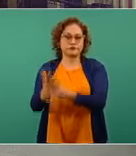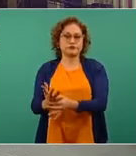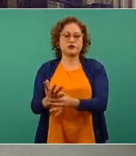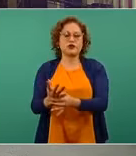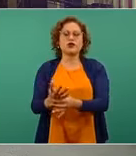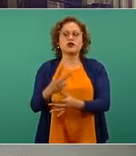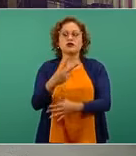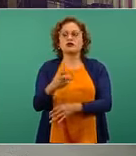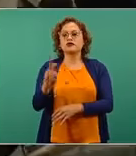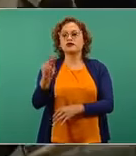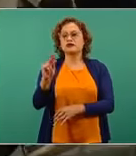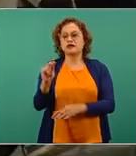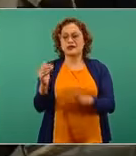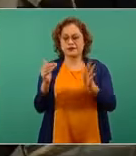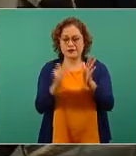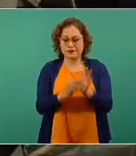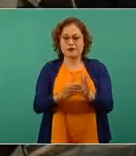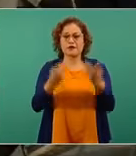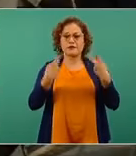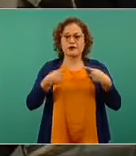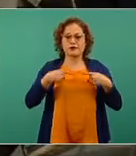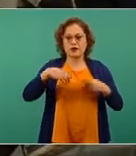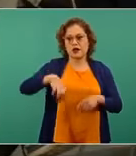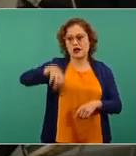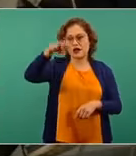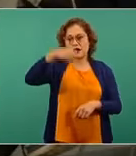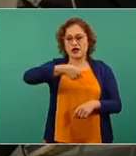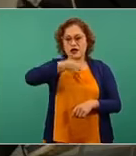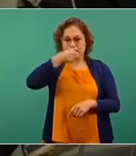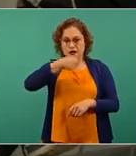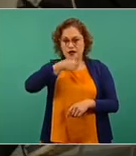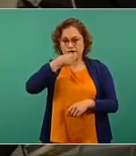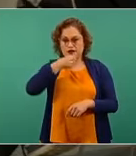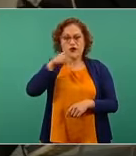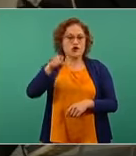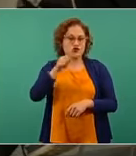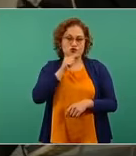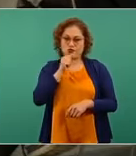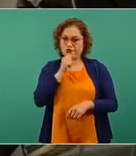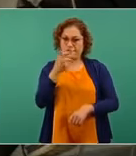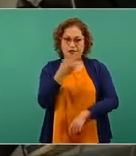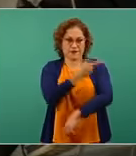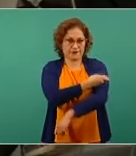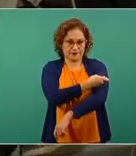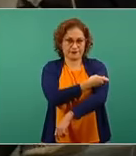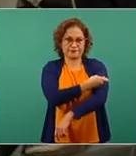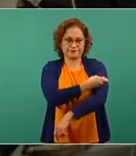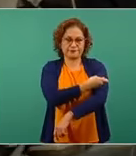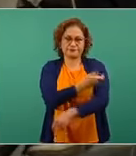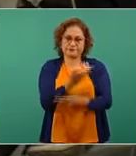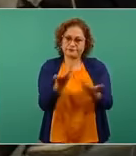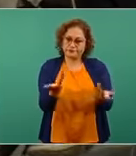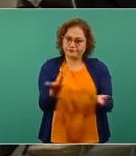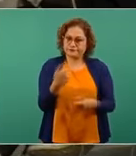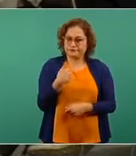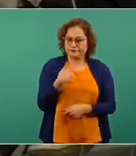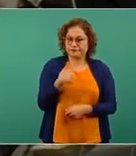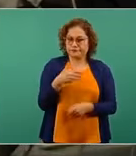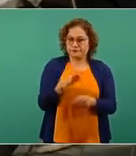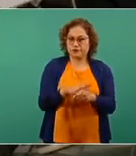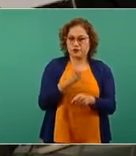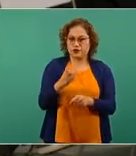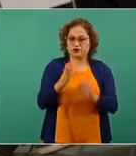mayores todavía hasta este momento no se han vacunado, entonces estamos en esta década de 60 y más.